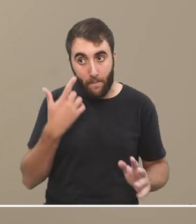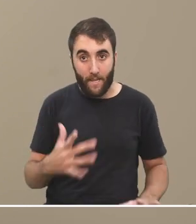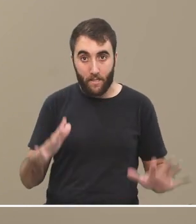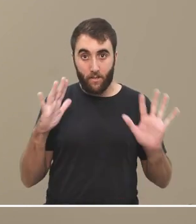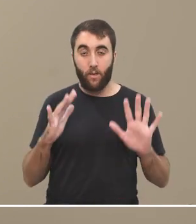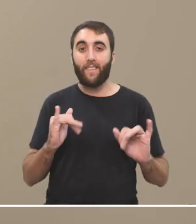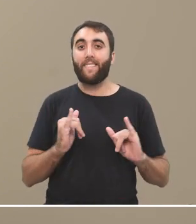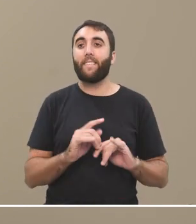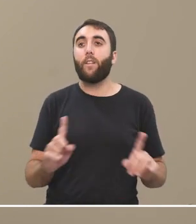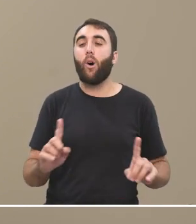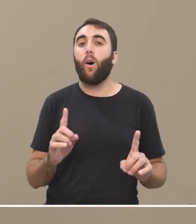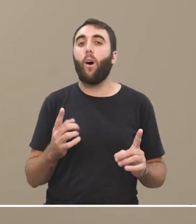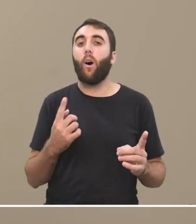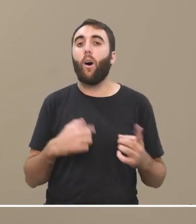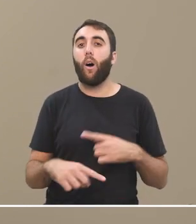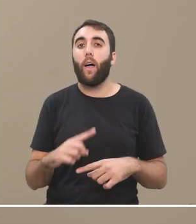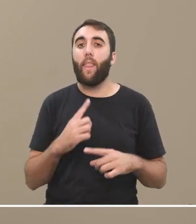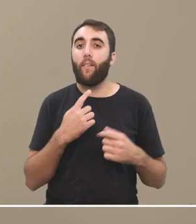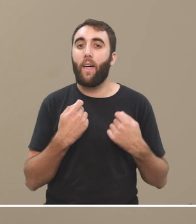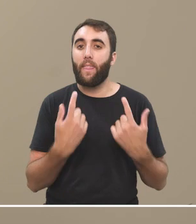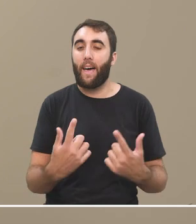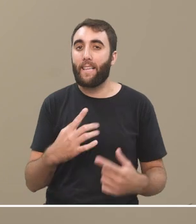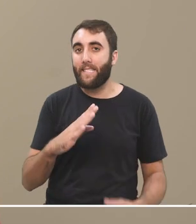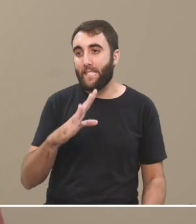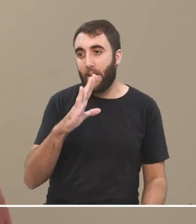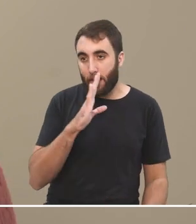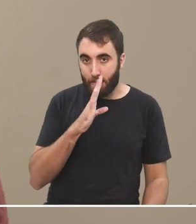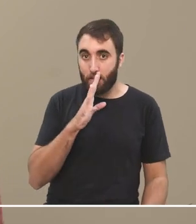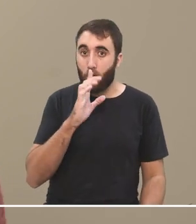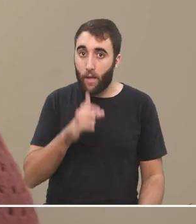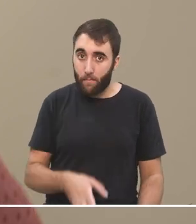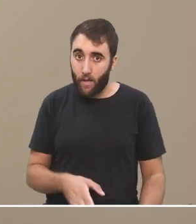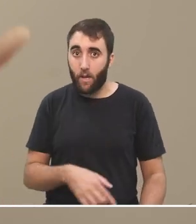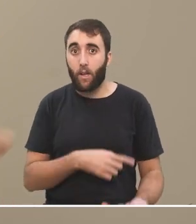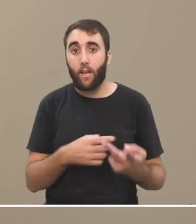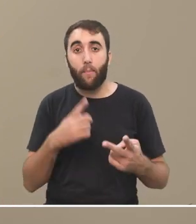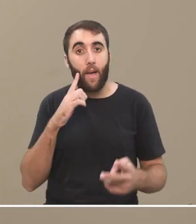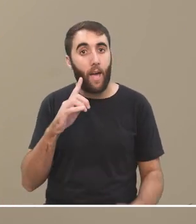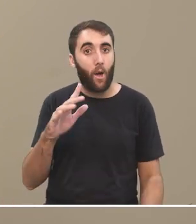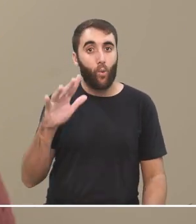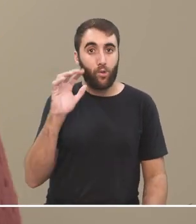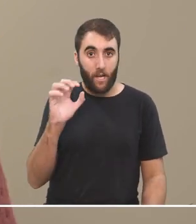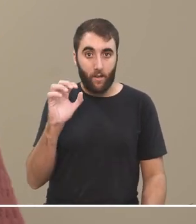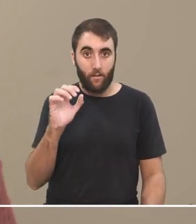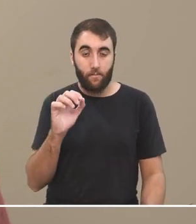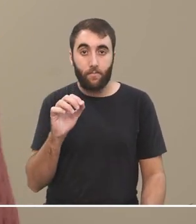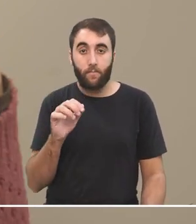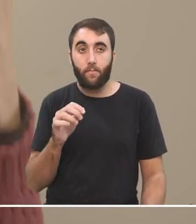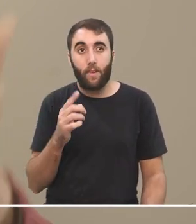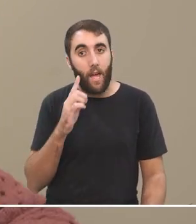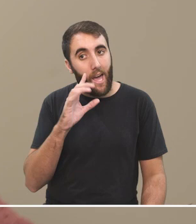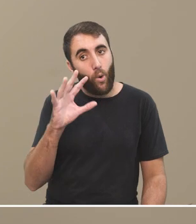sino que quizás habría que estimular también estos silencios y sobre todo escuchar escuchar